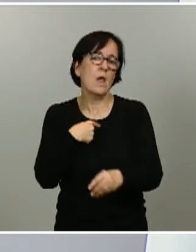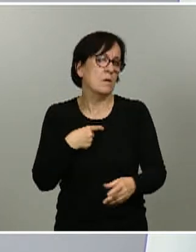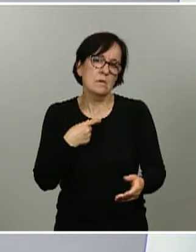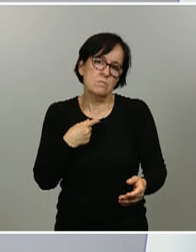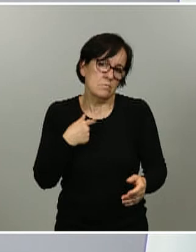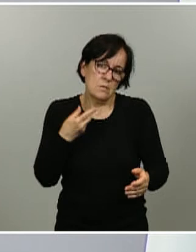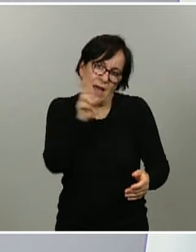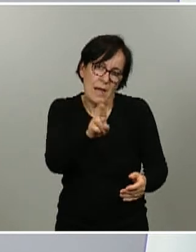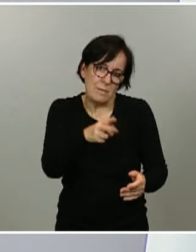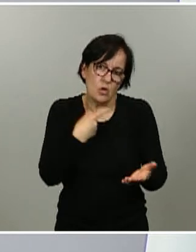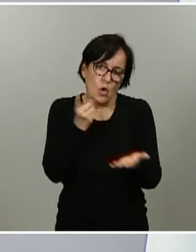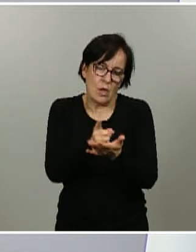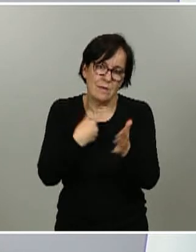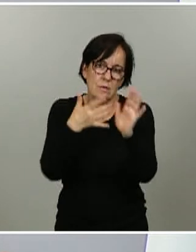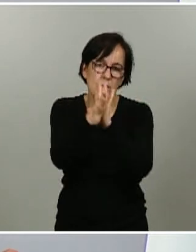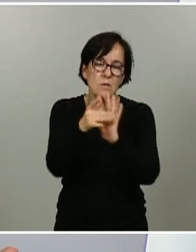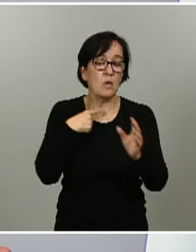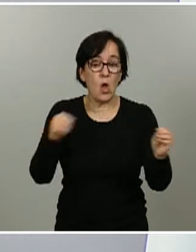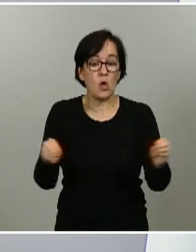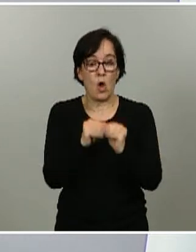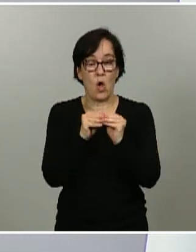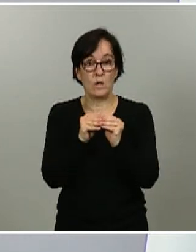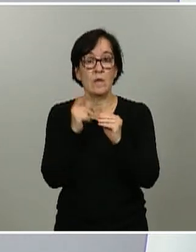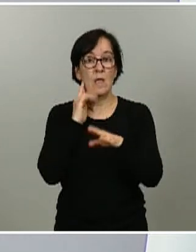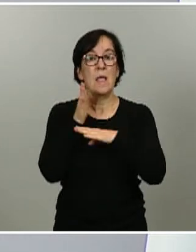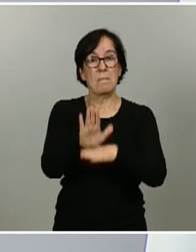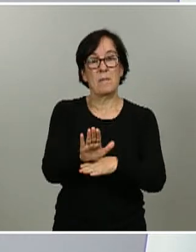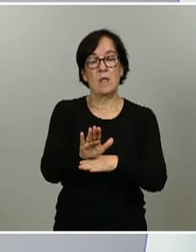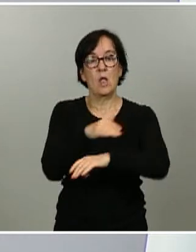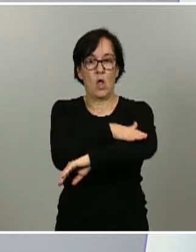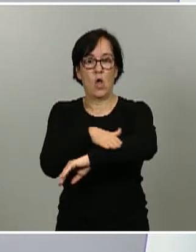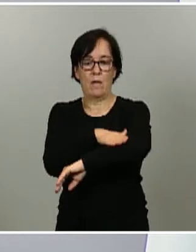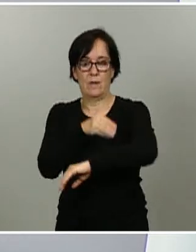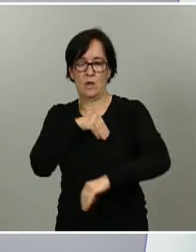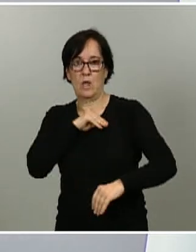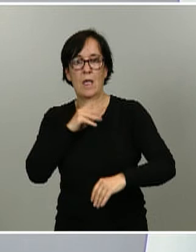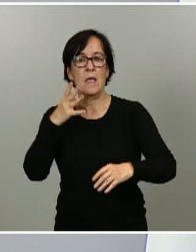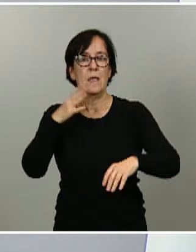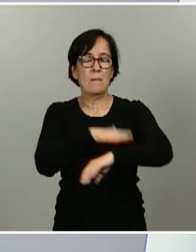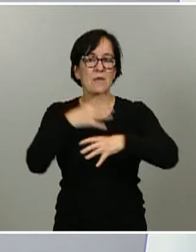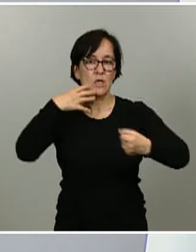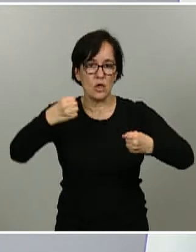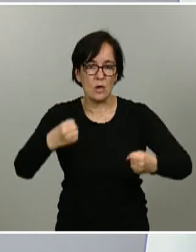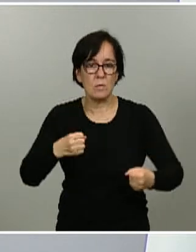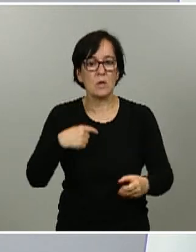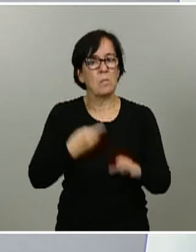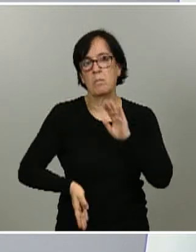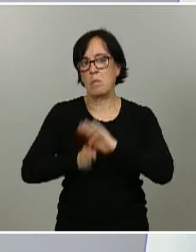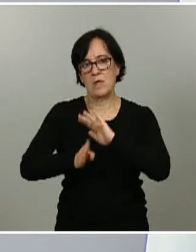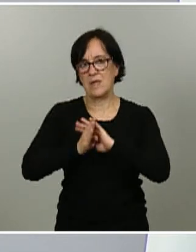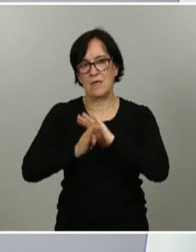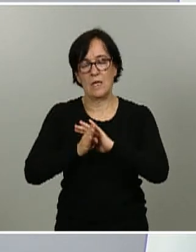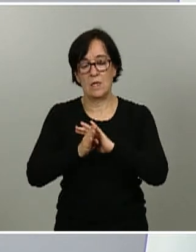por tanto es coincidente con el planteamiento que hace el gobierno de España en Ministerio de Sanidad y así lo vamos a seguir haciendo porque son